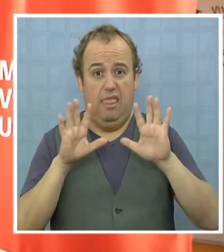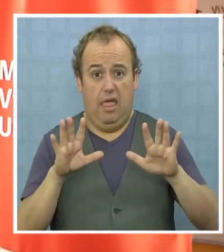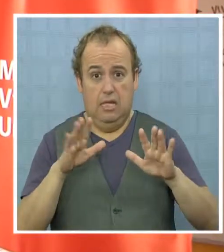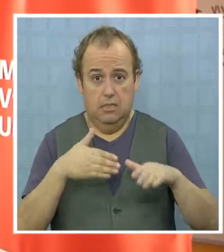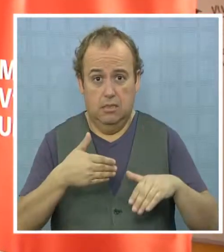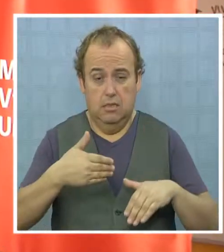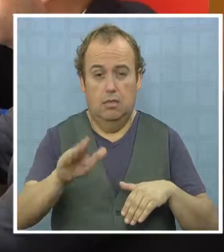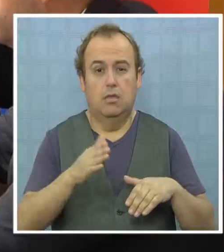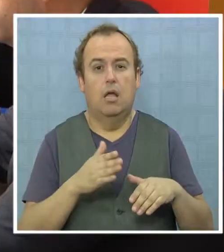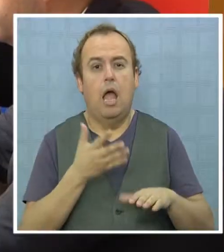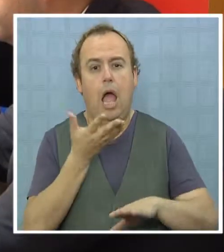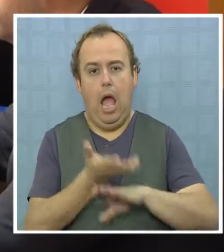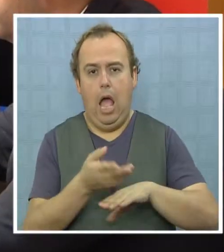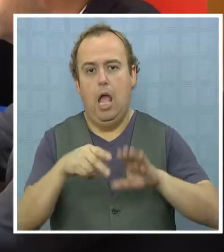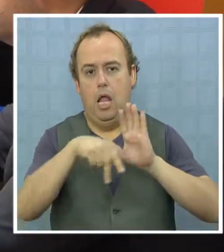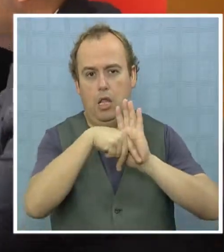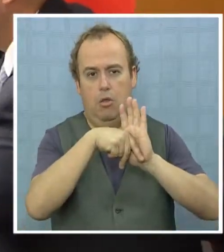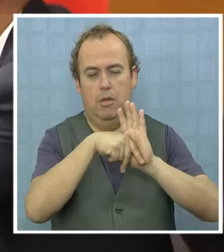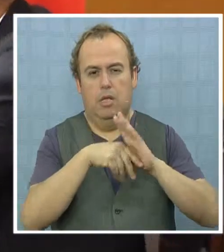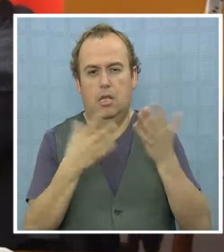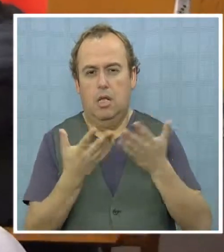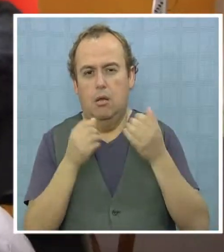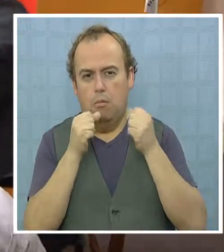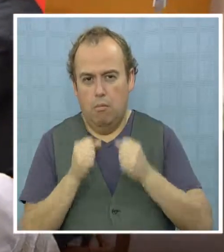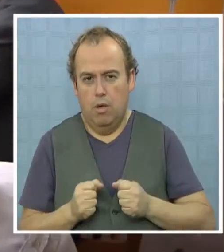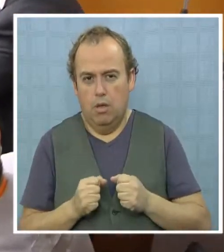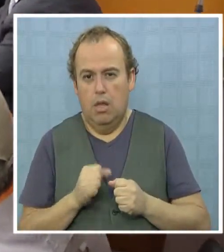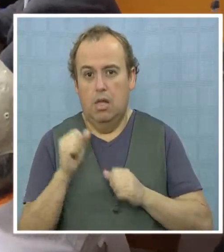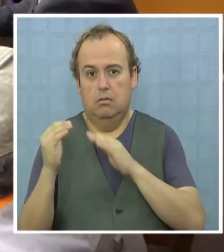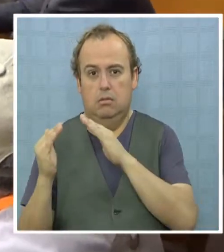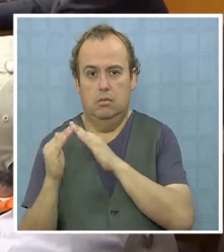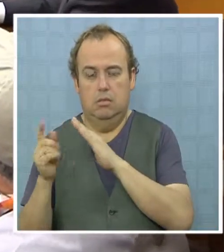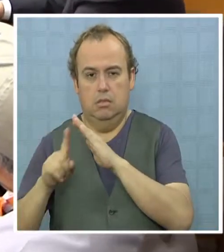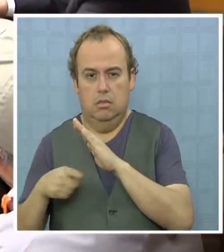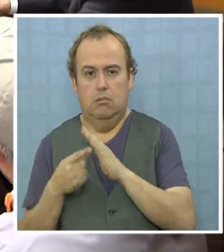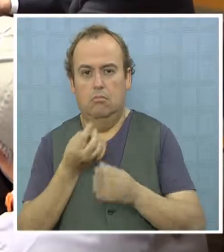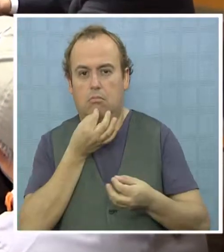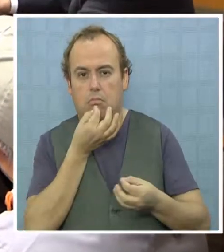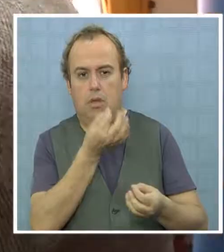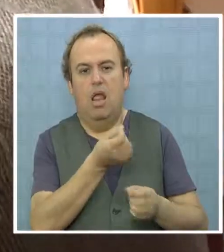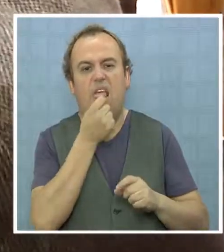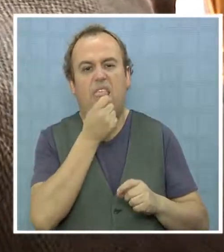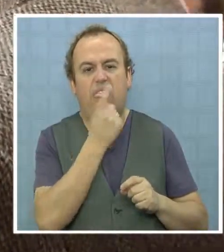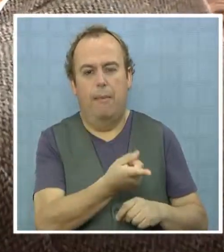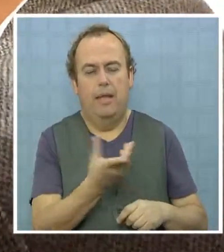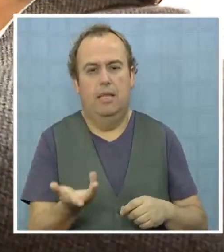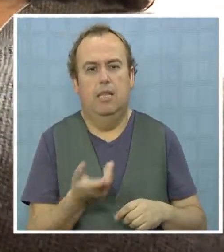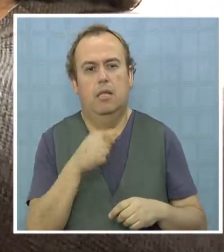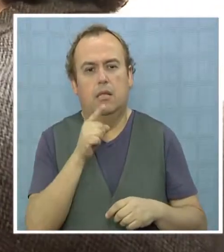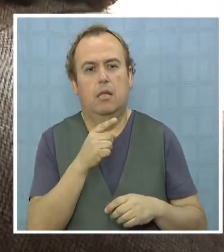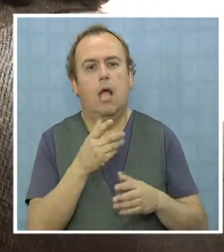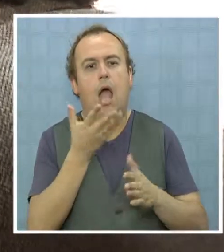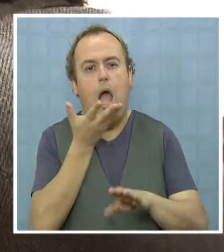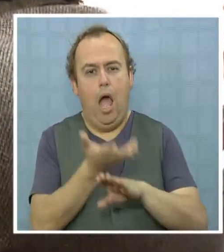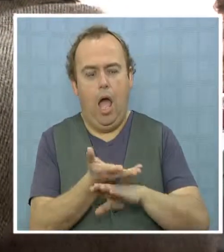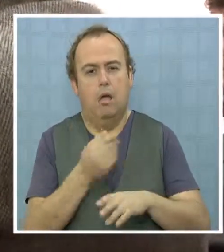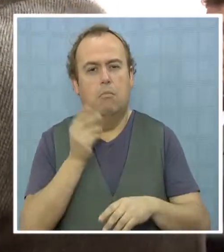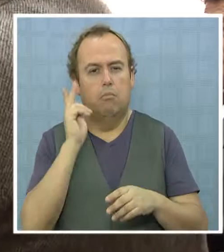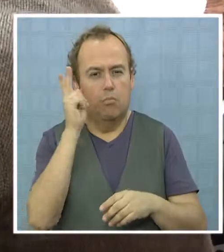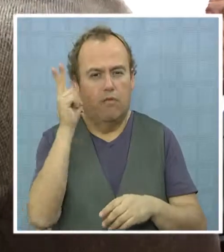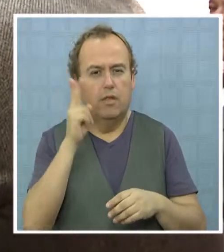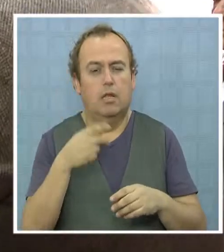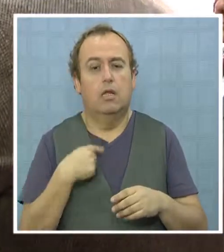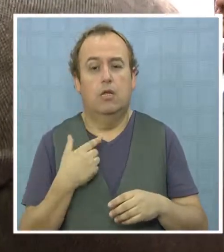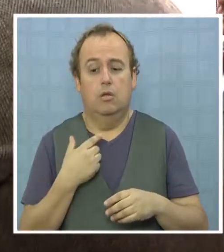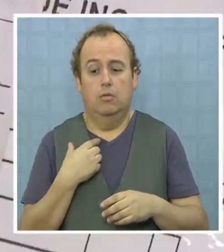existe una nueva normativa que permite al Servio interponer las demandas del caso, porque existen nuevas prohibiciones, una prohibición de enajenar,